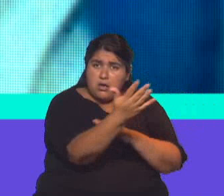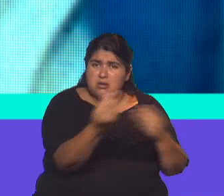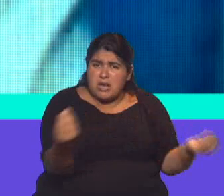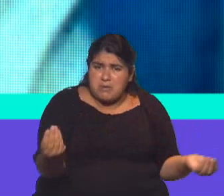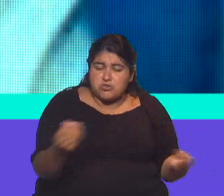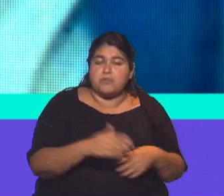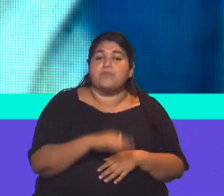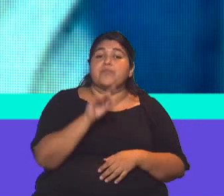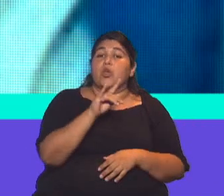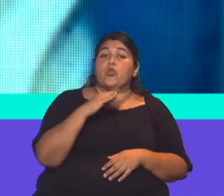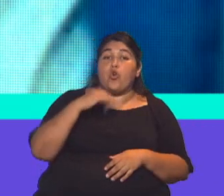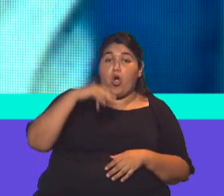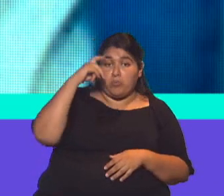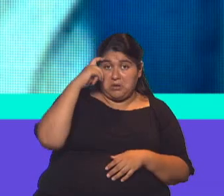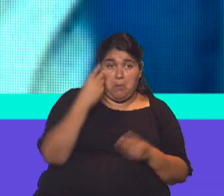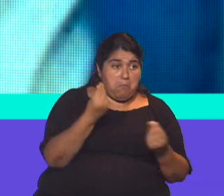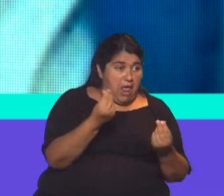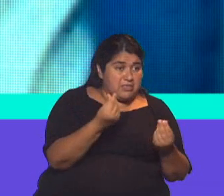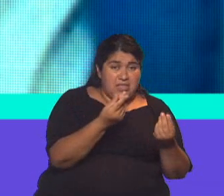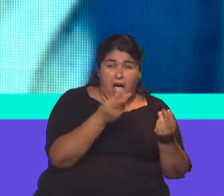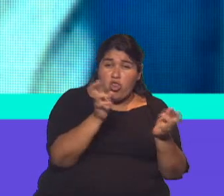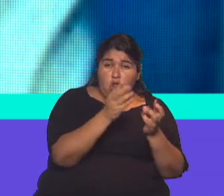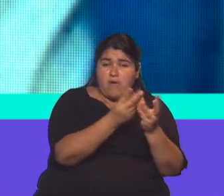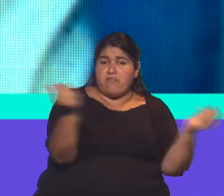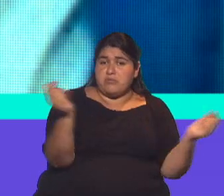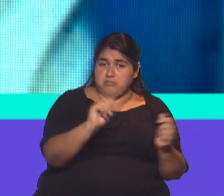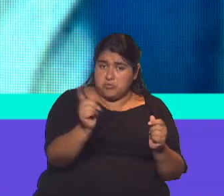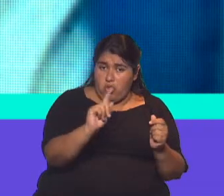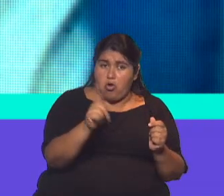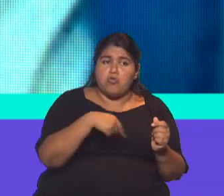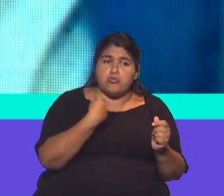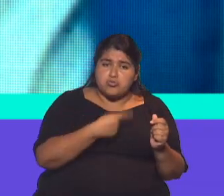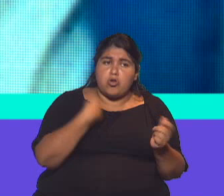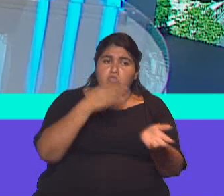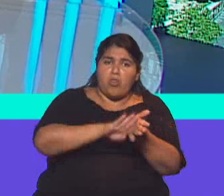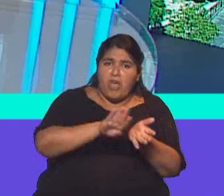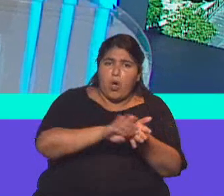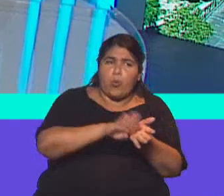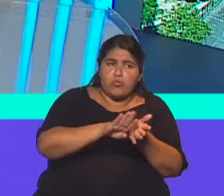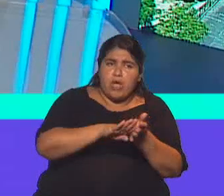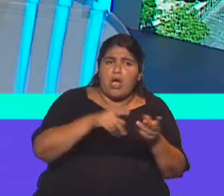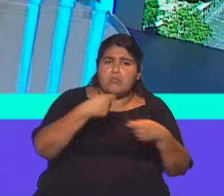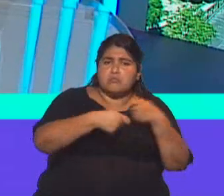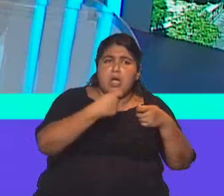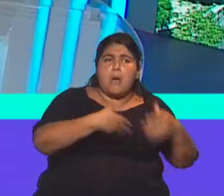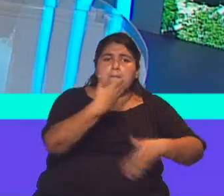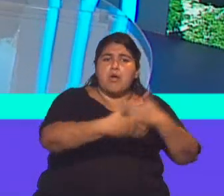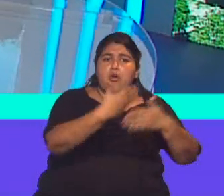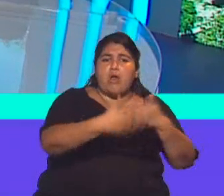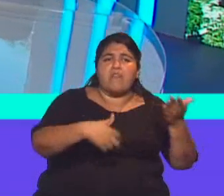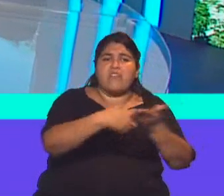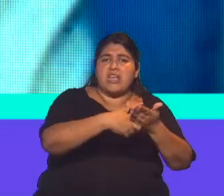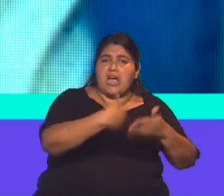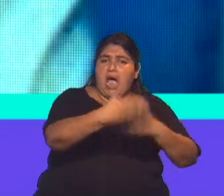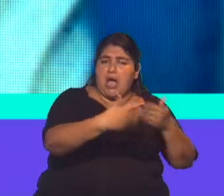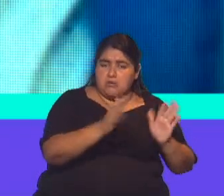Dujovne dijo, los dólares no se evaporaron, los usamos para estar al corriente de la deuda mientras mejorábamos la posición fiscal.